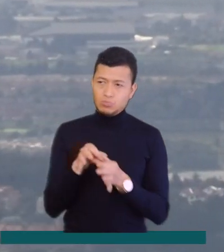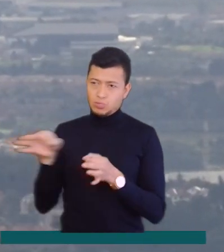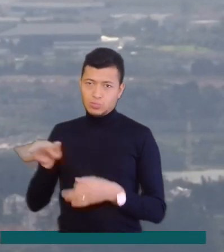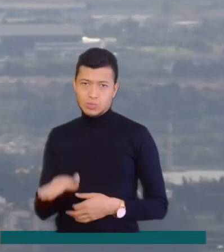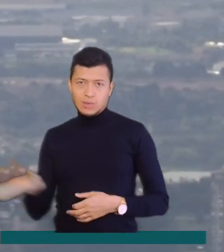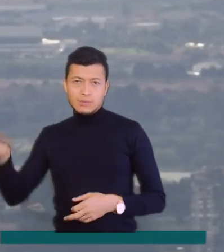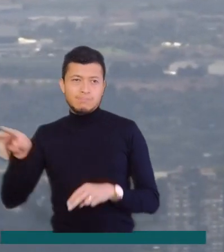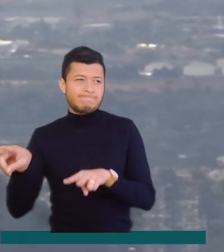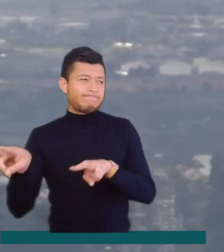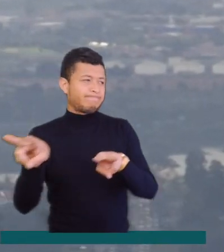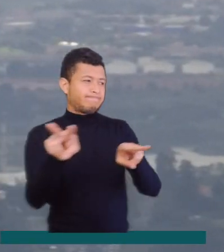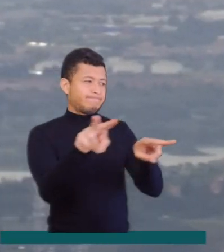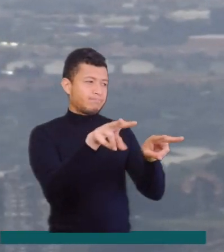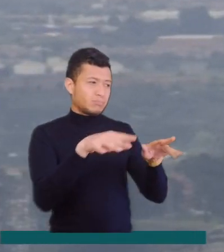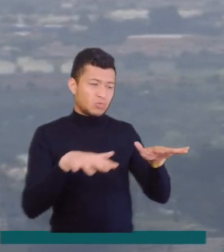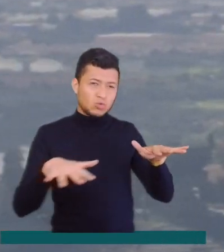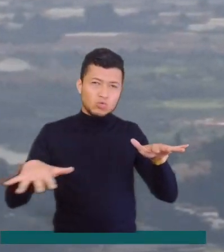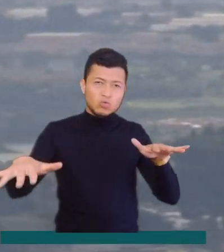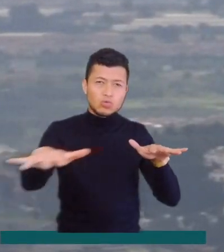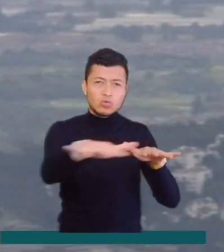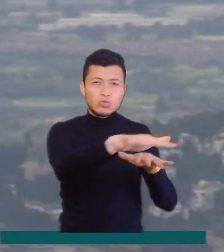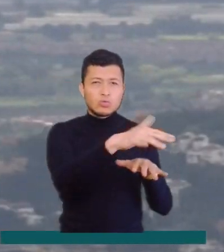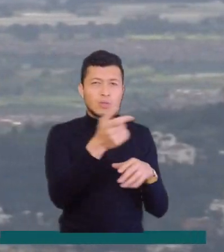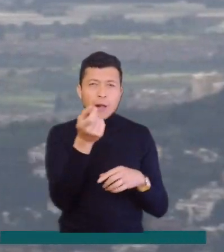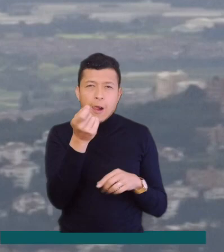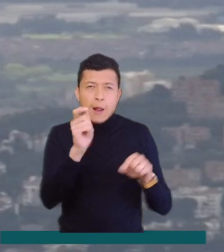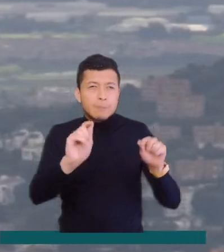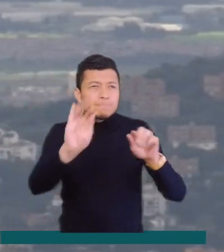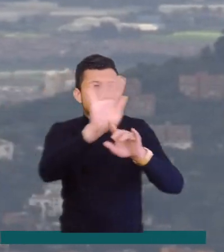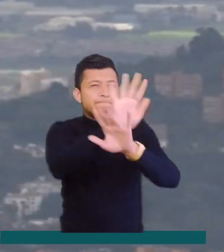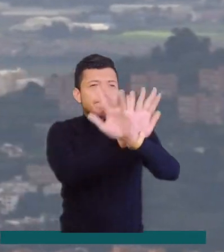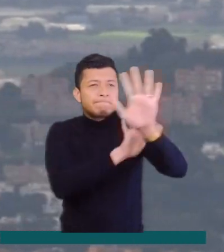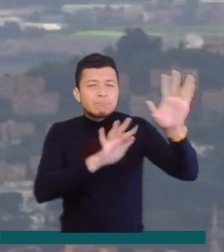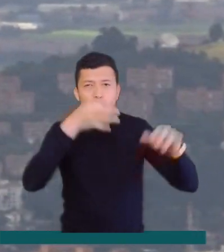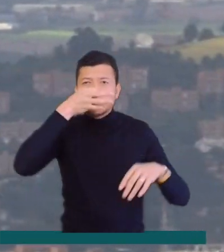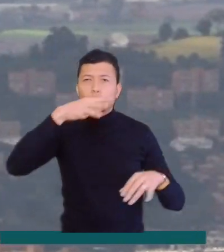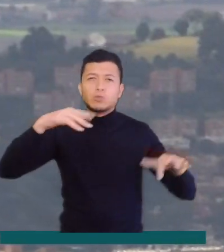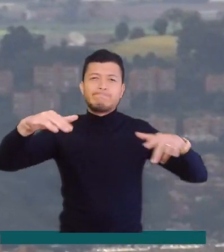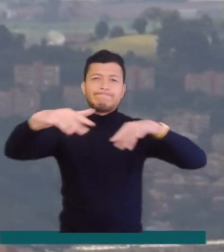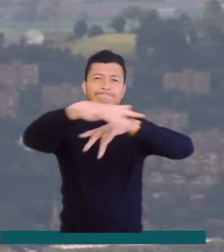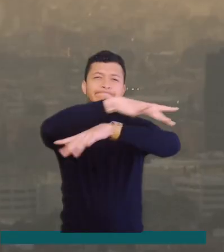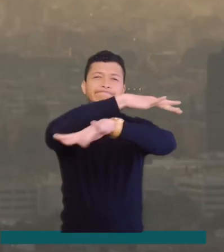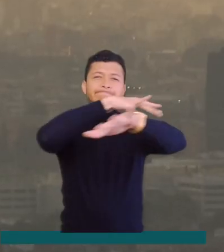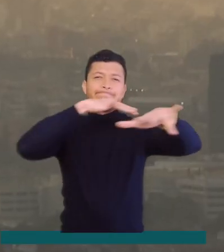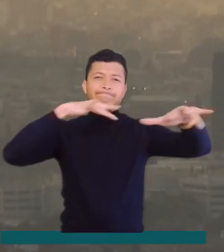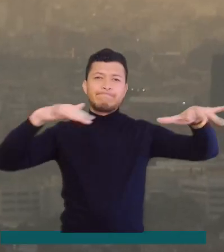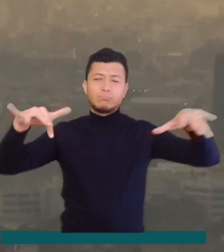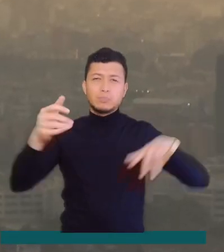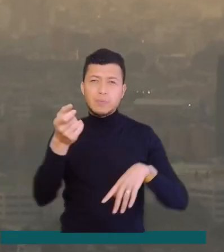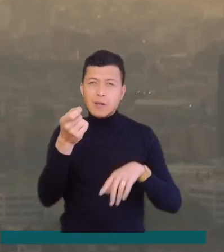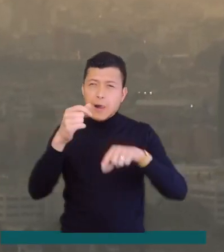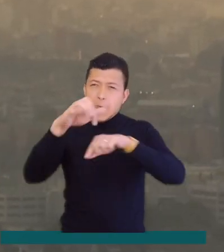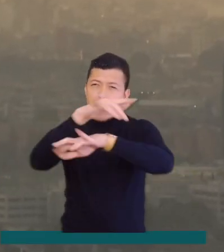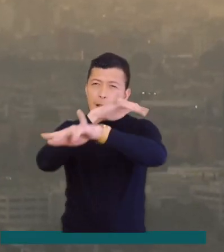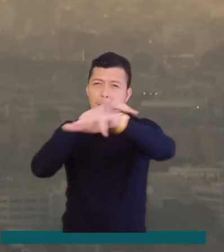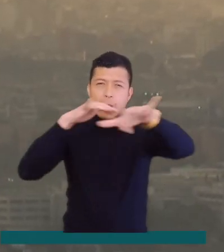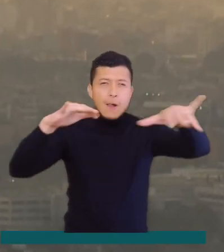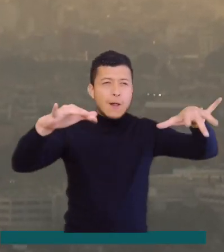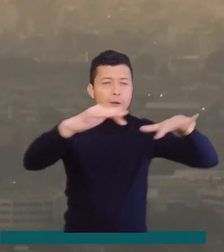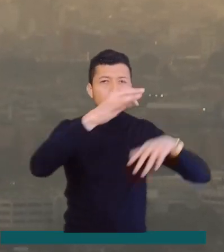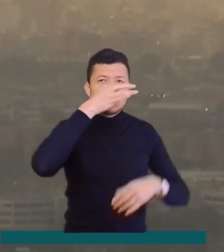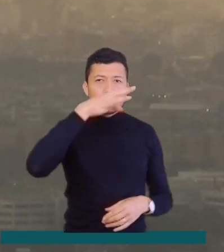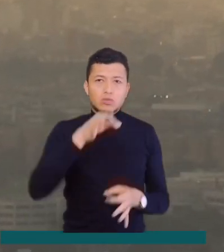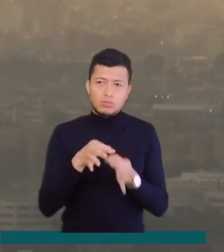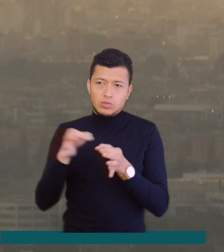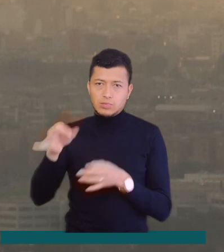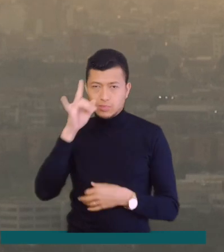municipio de La Calera, una de las zonas que registra incrementos en sus niveles de contaminación. El material particulado sobre los